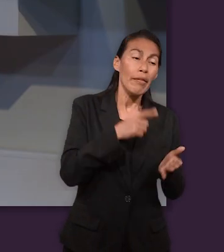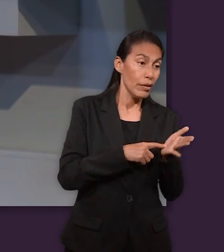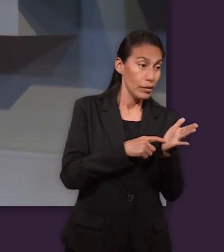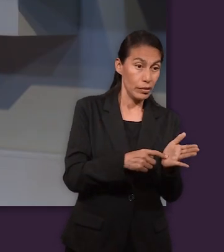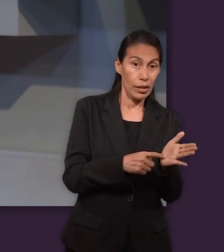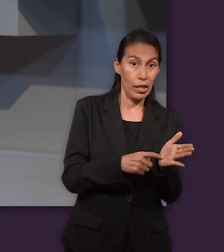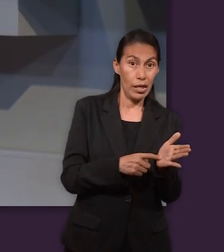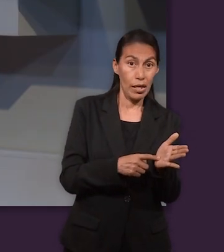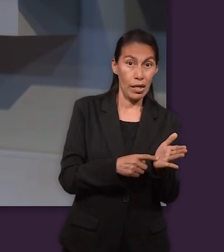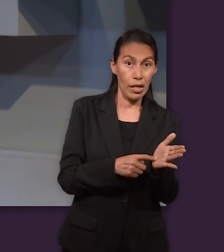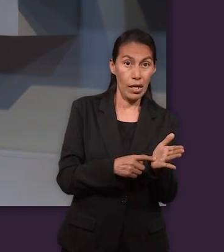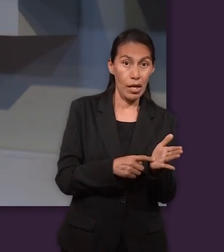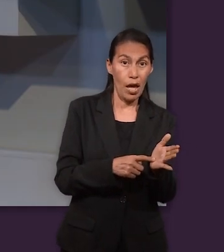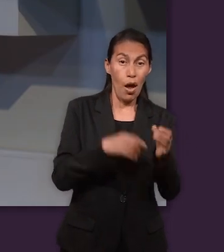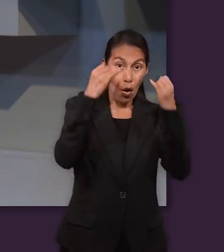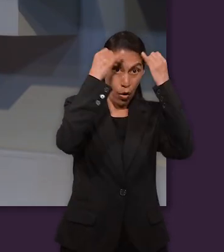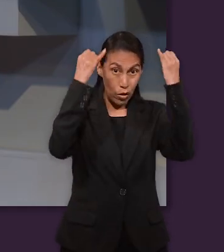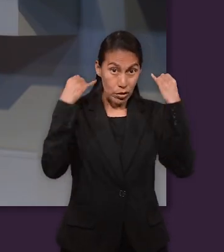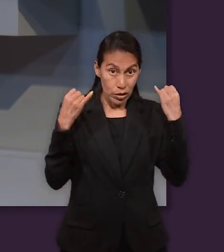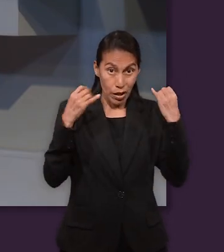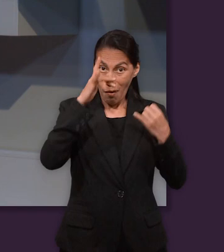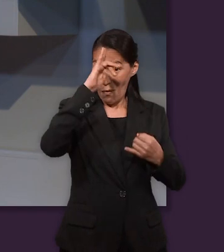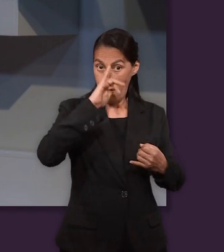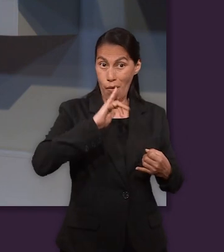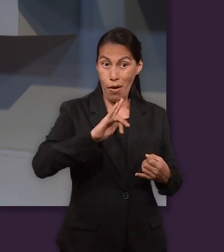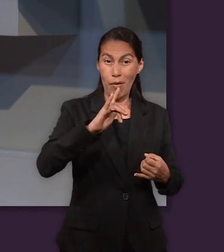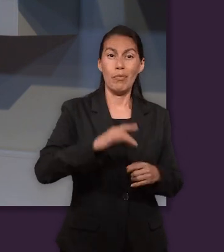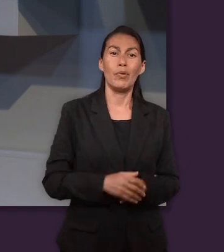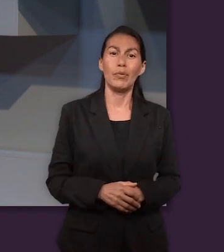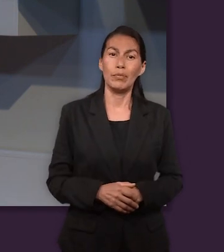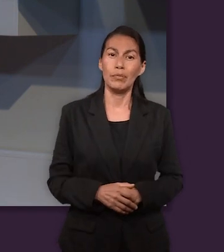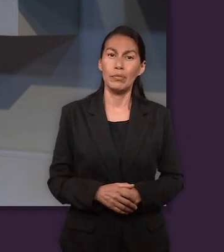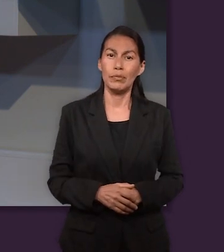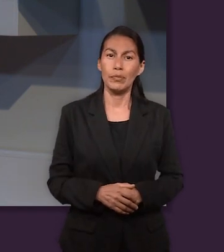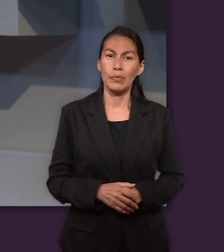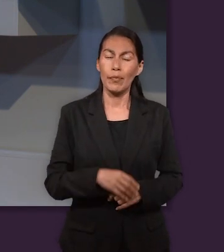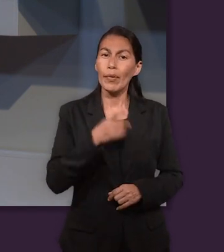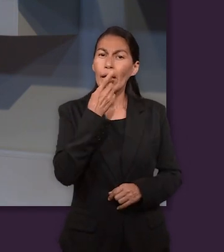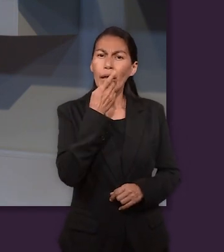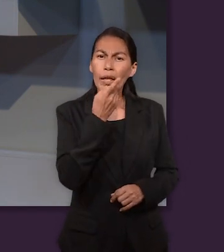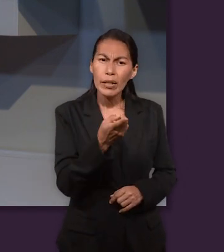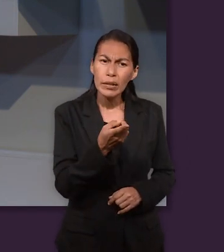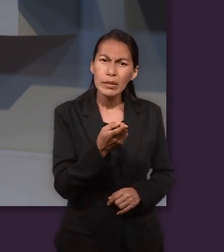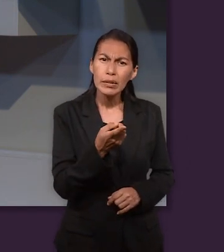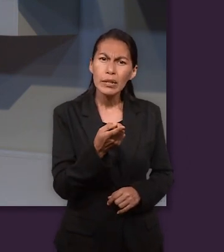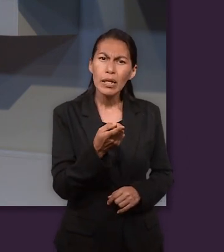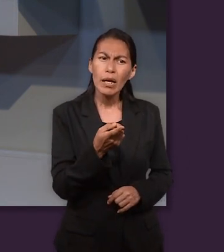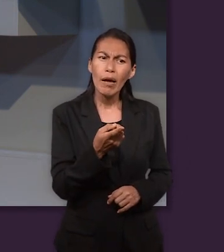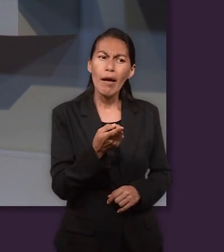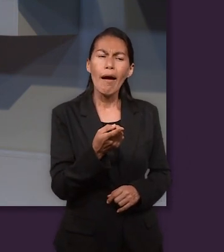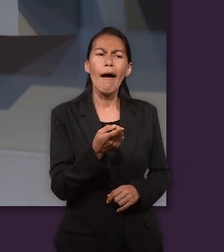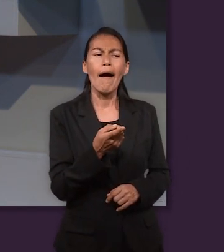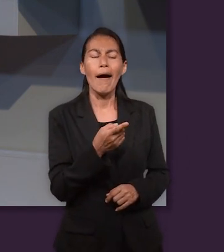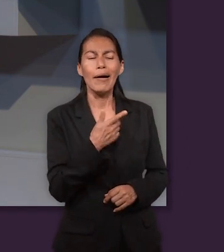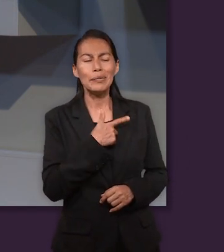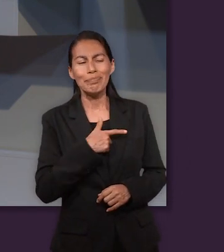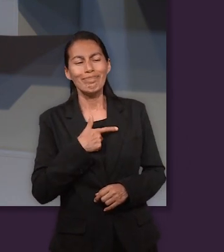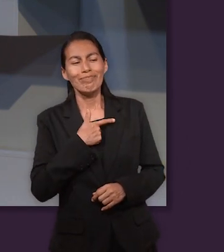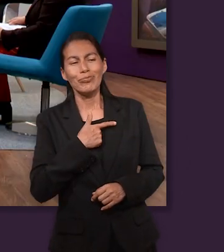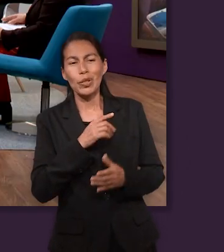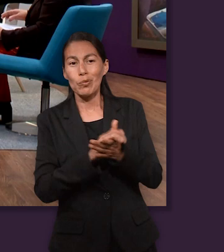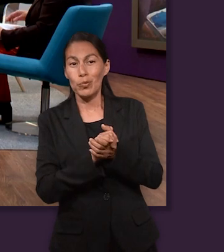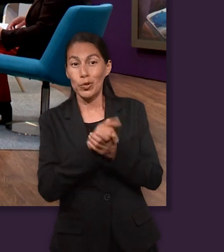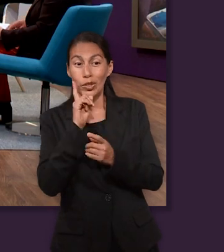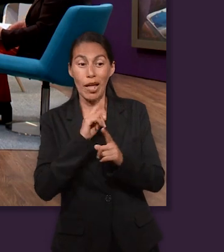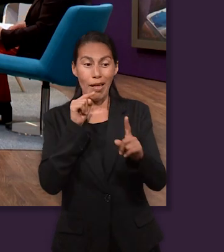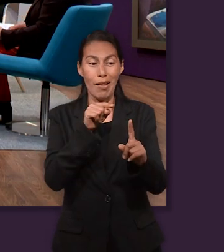hermoso semblante. Entonces, la esposa de Potifar se fija en él y lo quiere obligar a que se acueste con ella. Pero